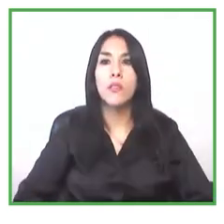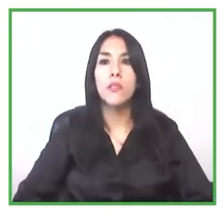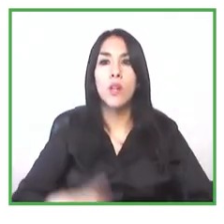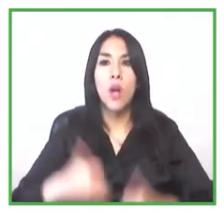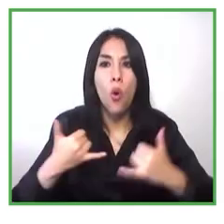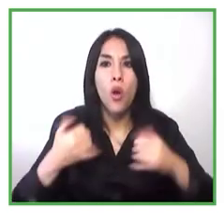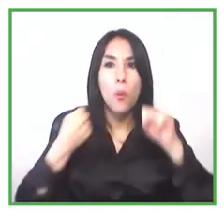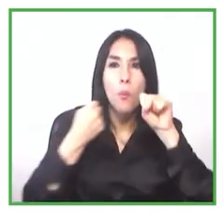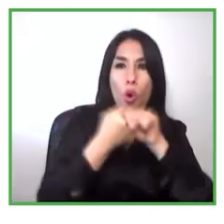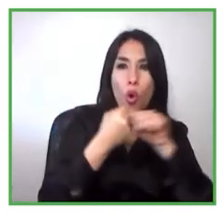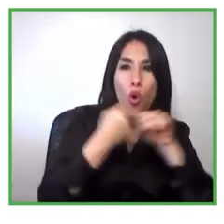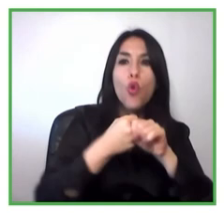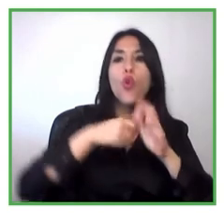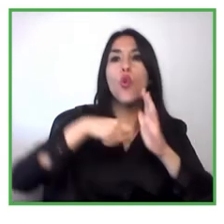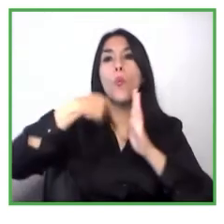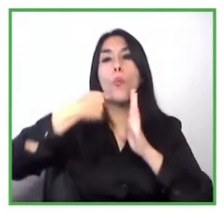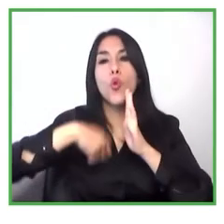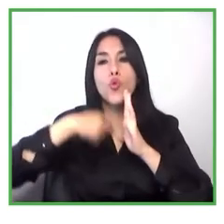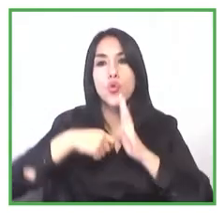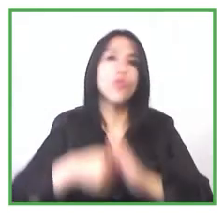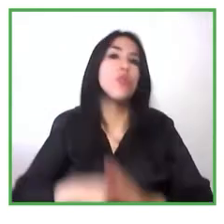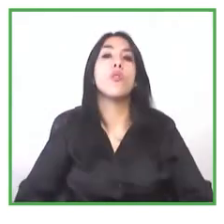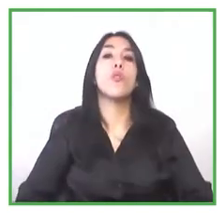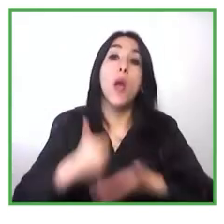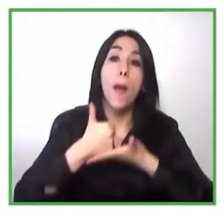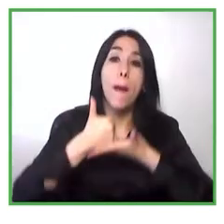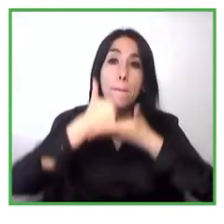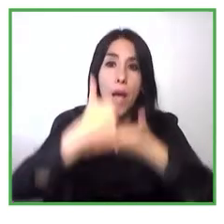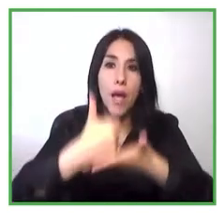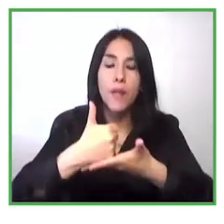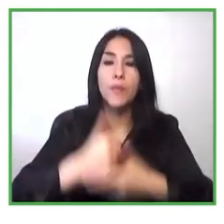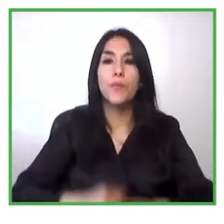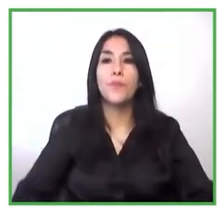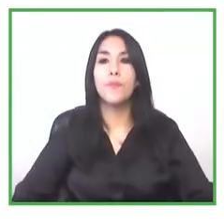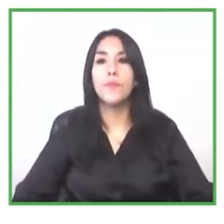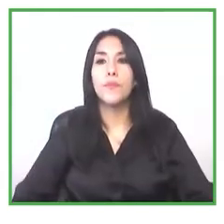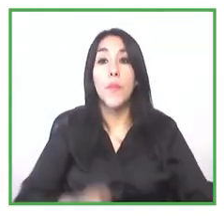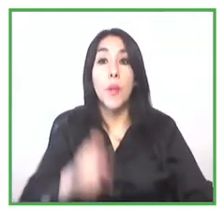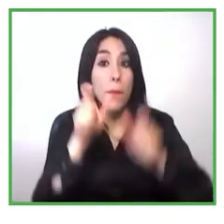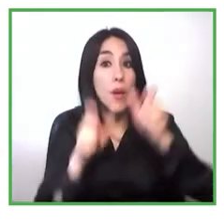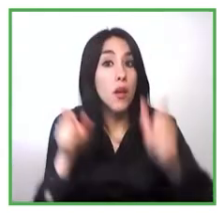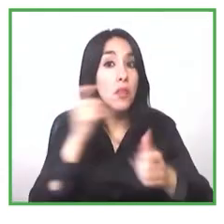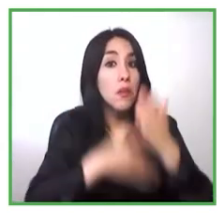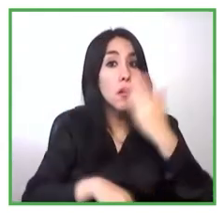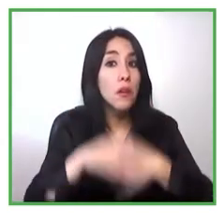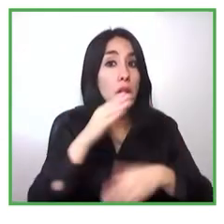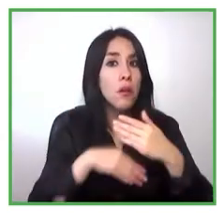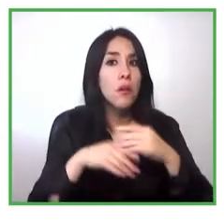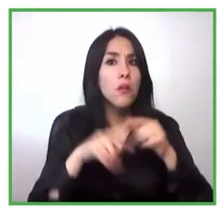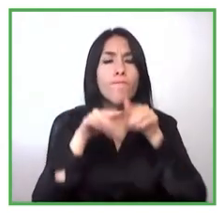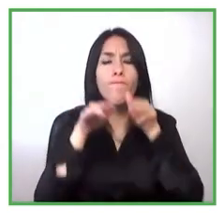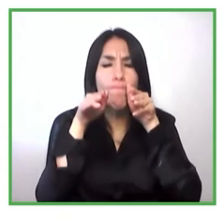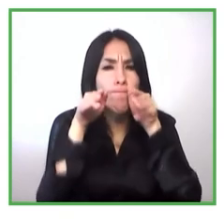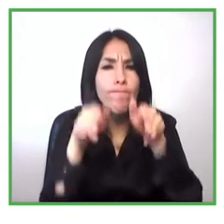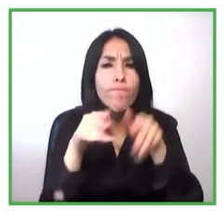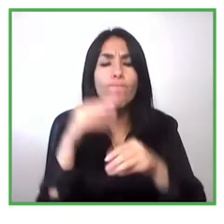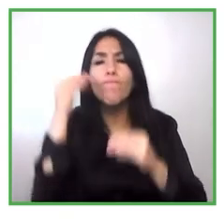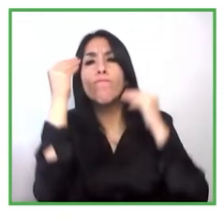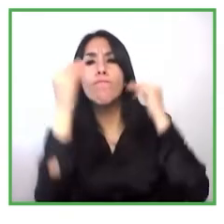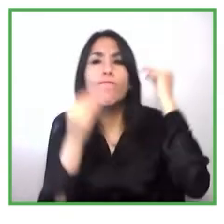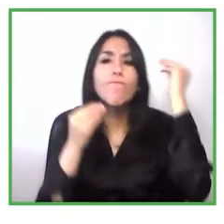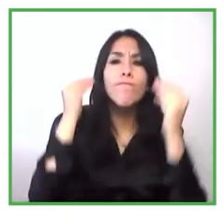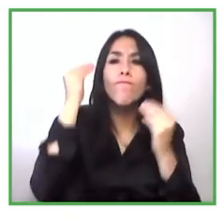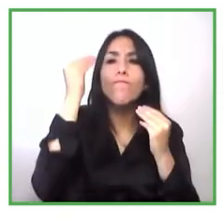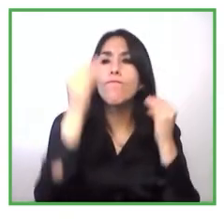personas en situación de discapacidad o cualquier persona que quiera emprender pueda acceder distintos formatos a